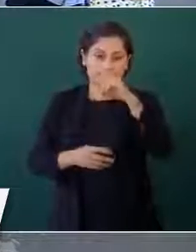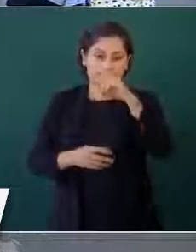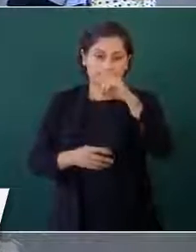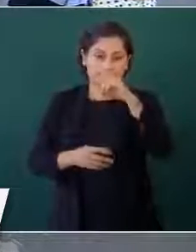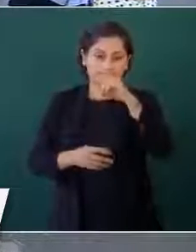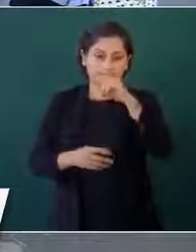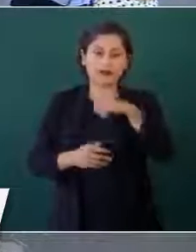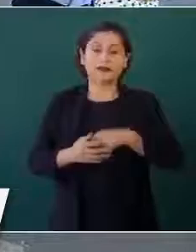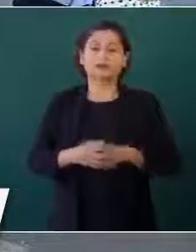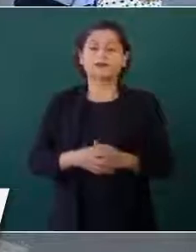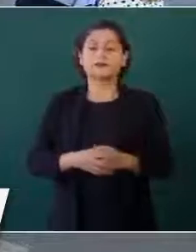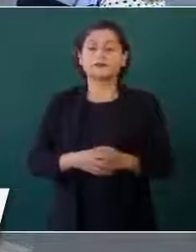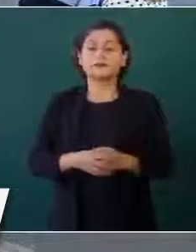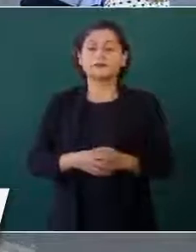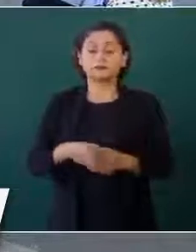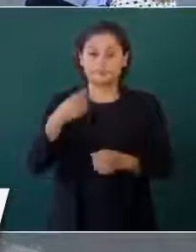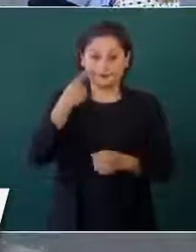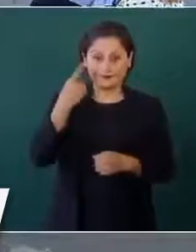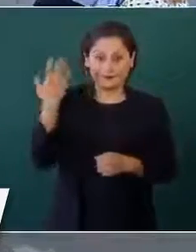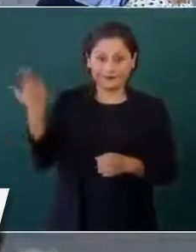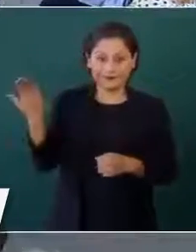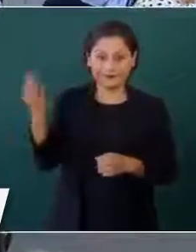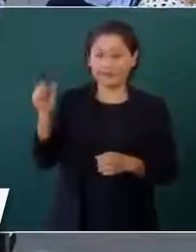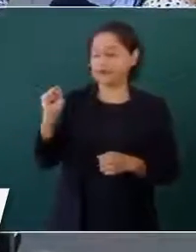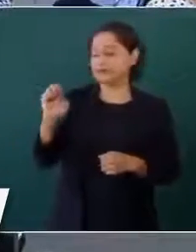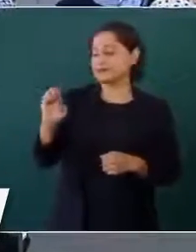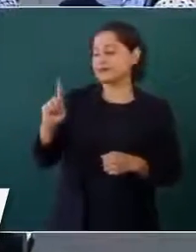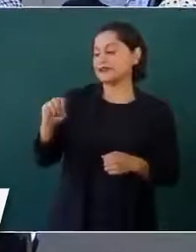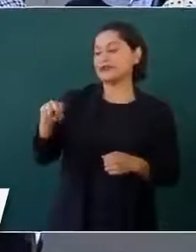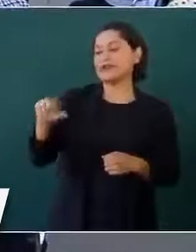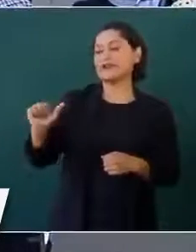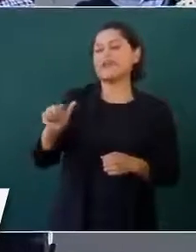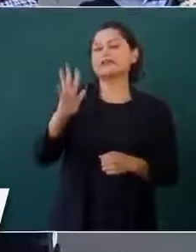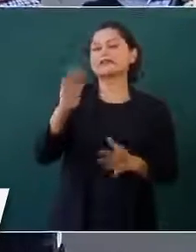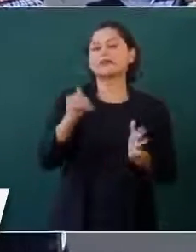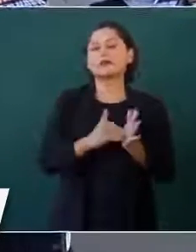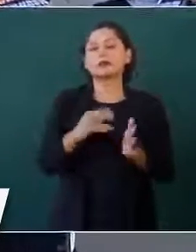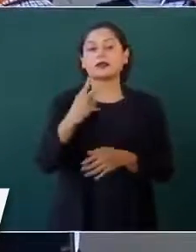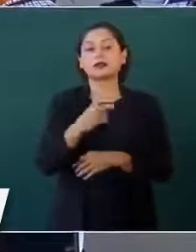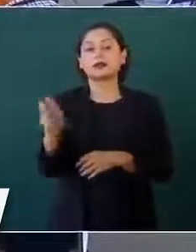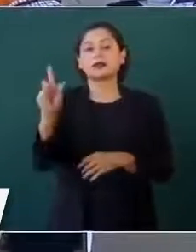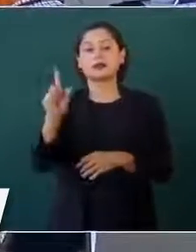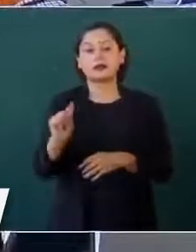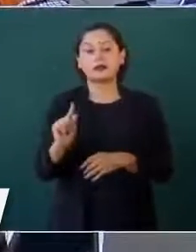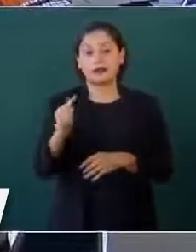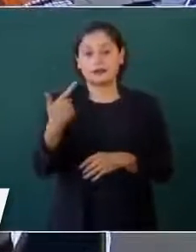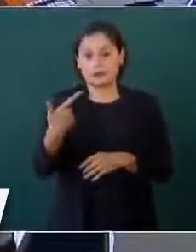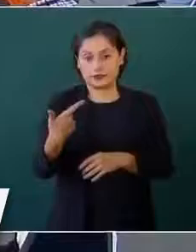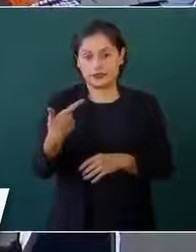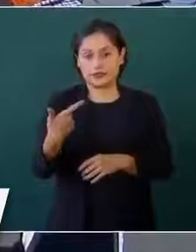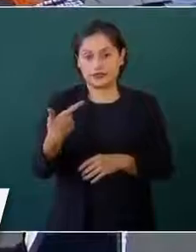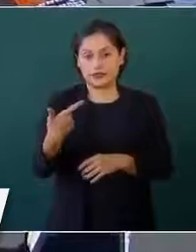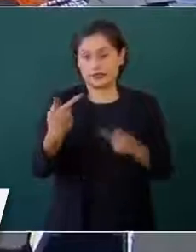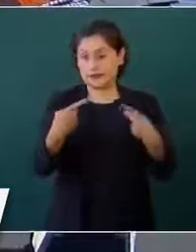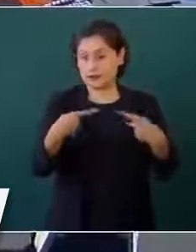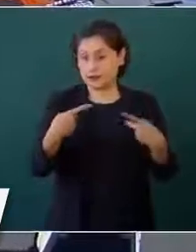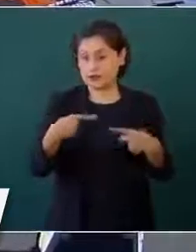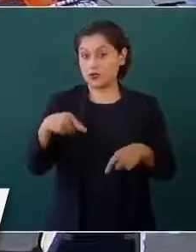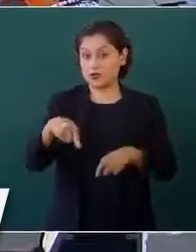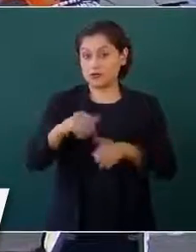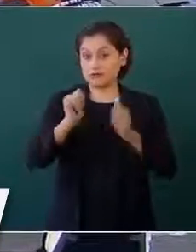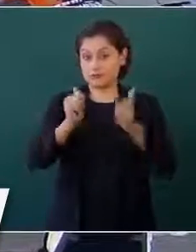Miren ustedes, de Sedena tenemos 5 mil 277 elementos,